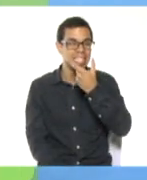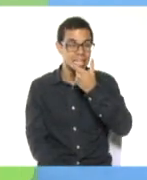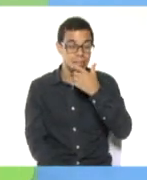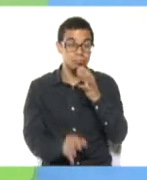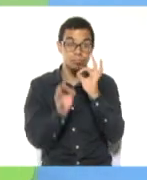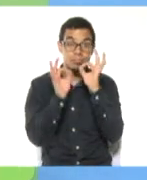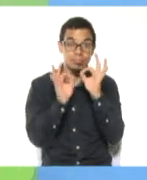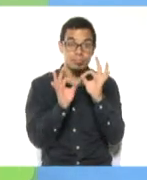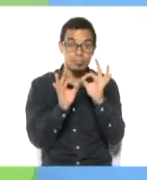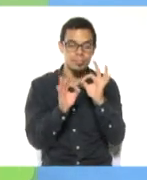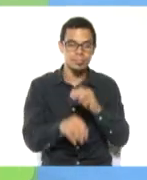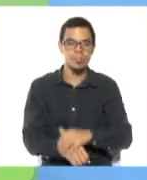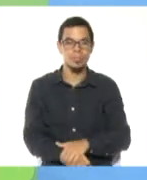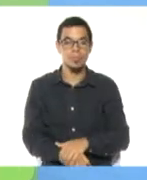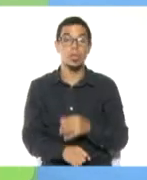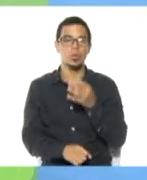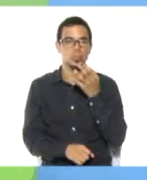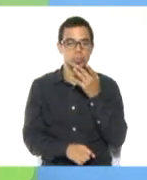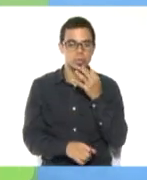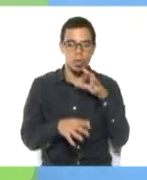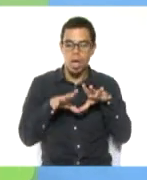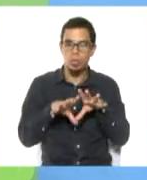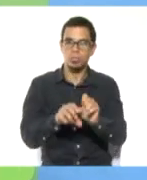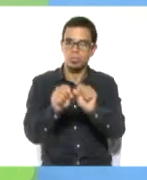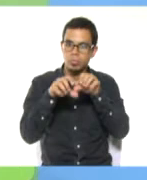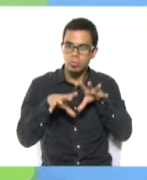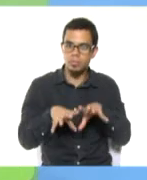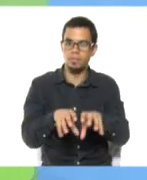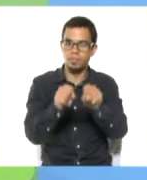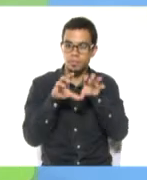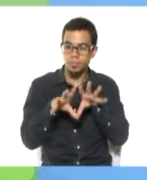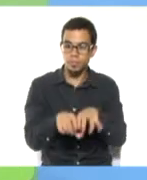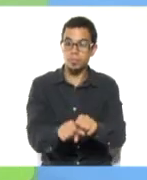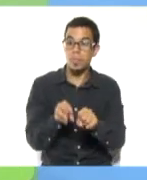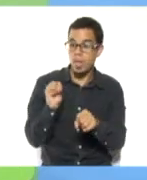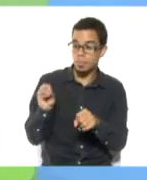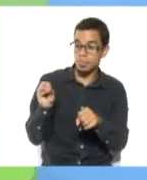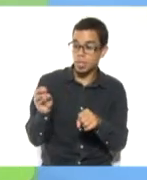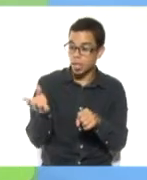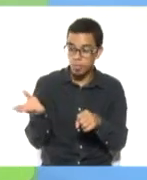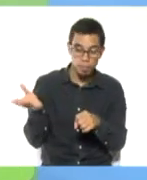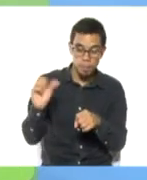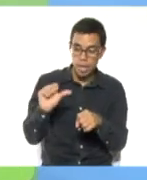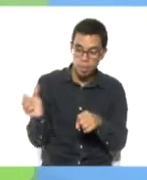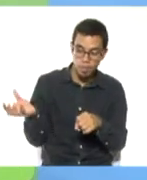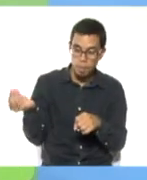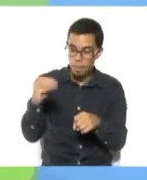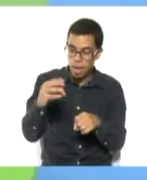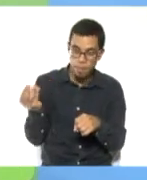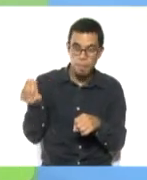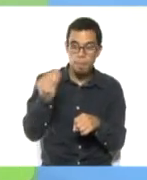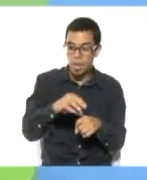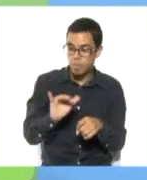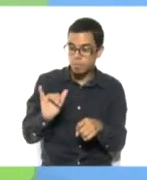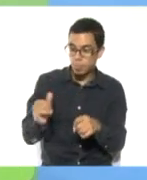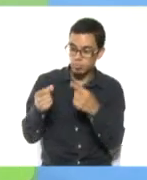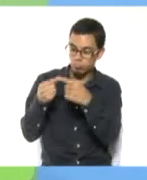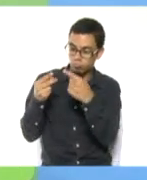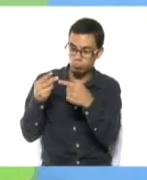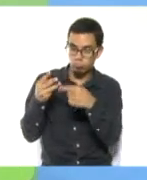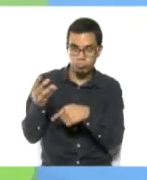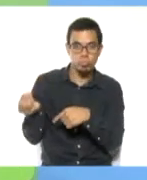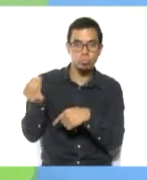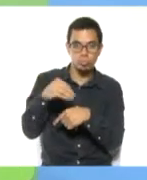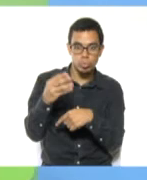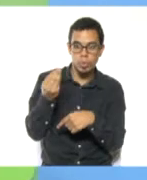a hacer? Cuando hagamos la masa ellos pueden ir incorporando los ingredientes o sea que nos van apoyando en esta preparación. Luego de un